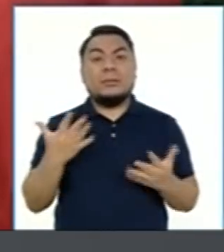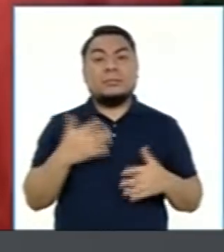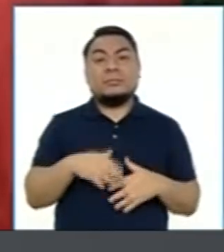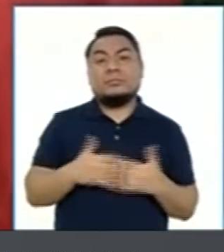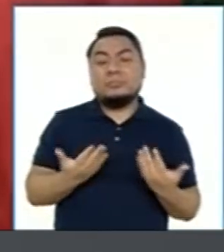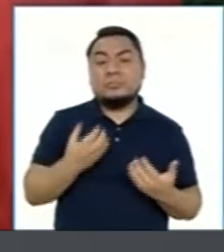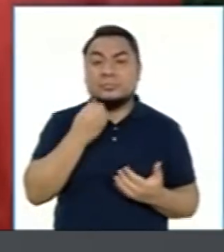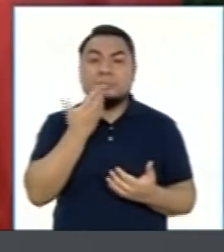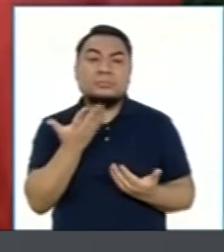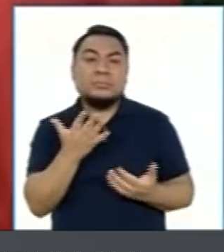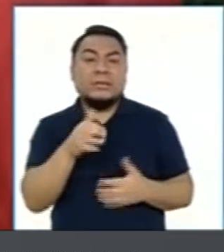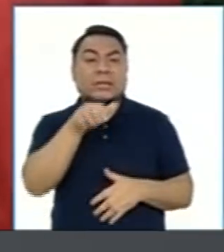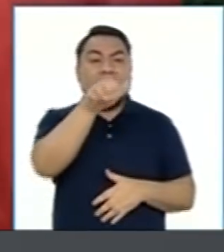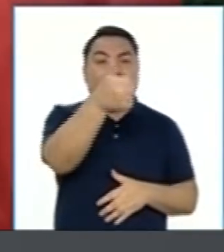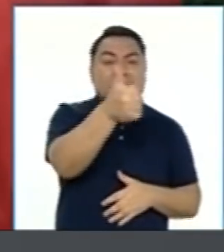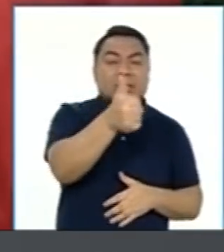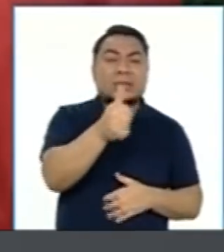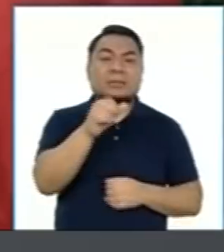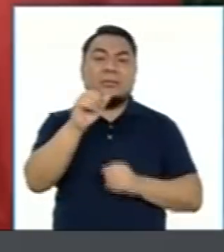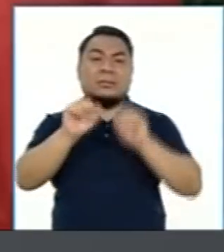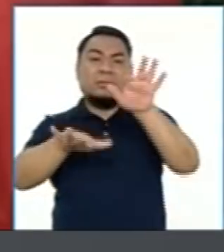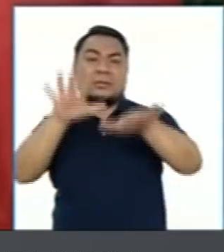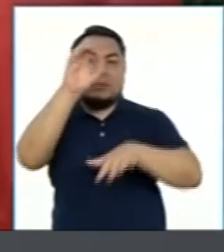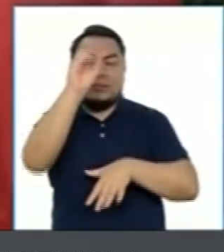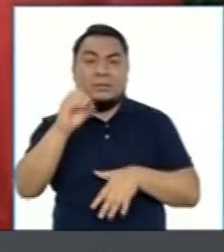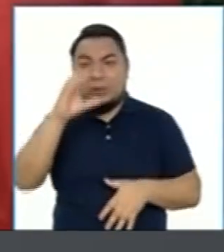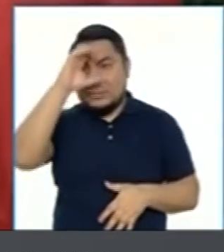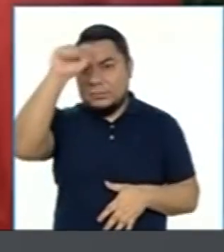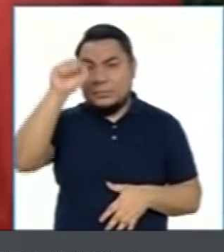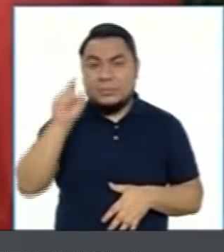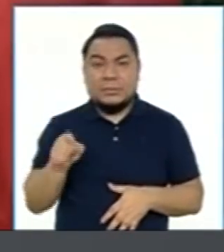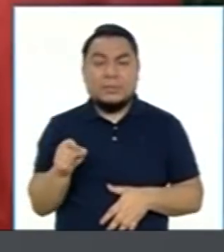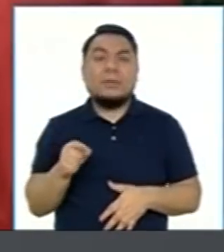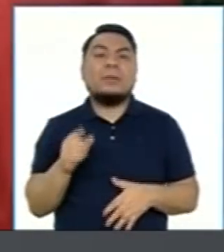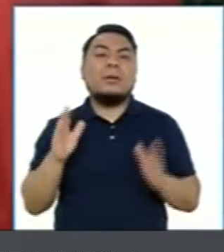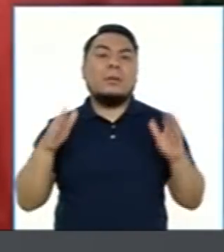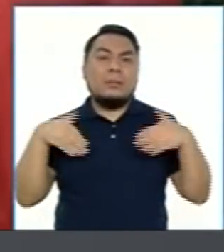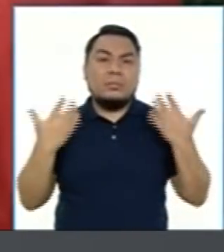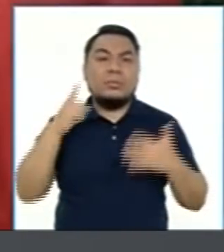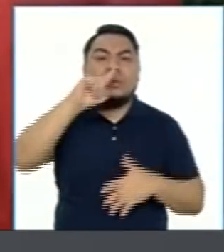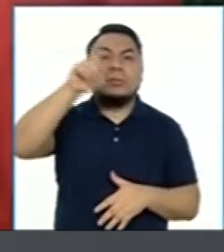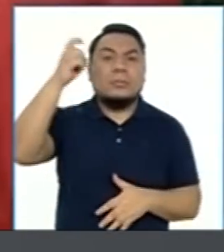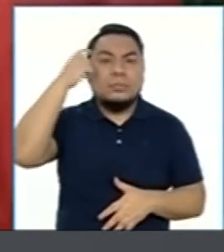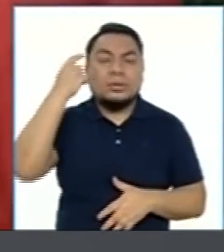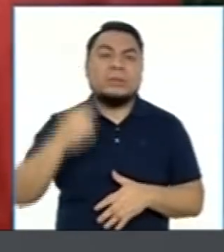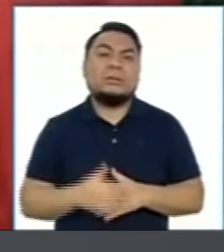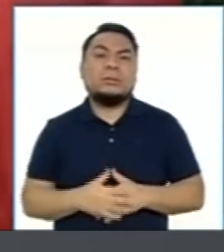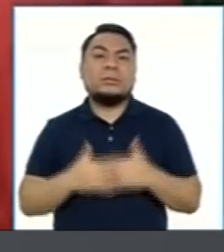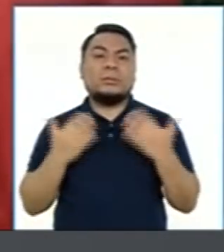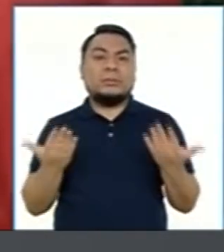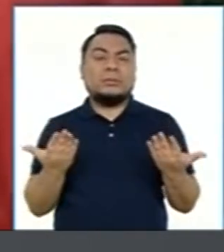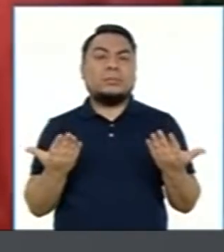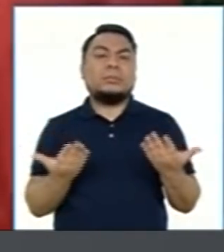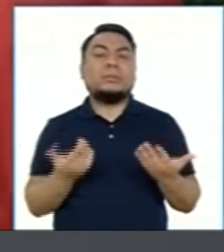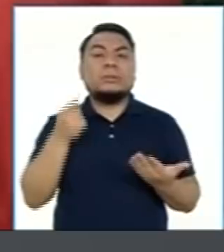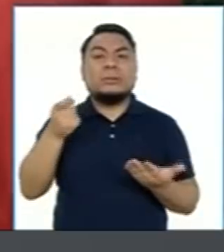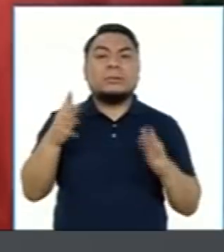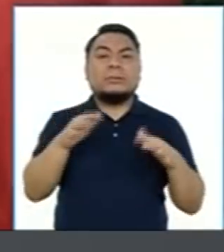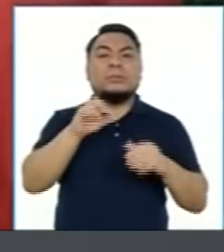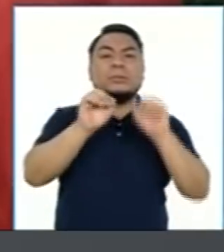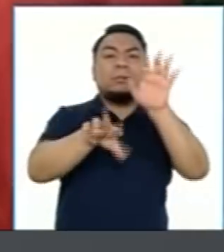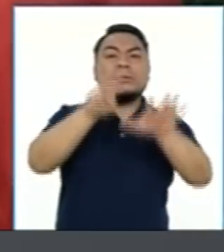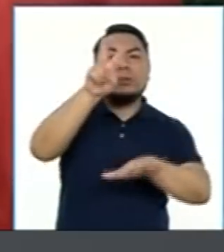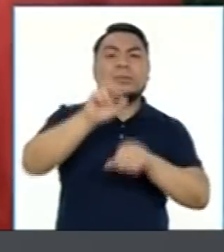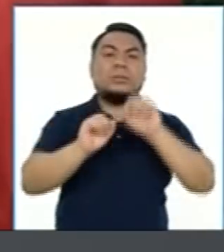un 10 y 15% de los embajadores pueden ser políticos. Es decir, entre